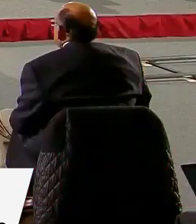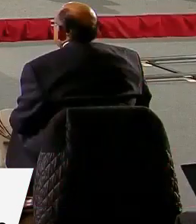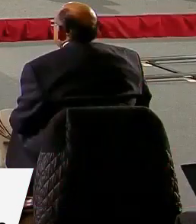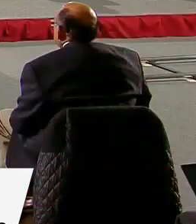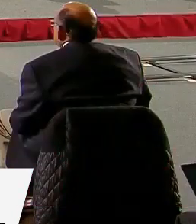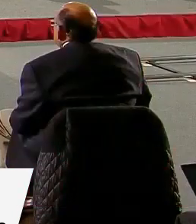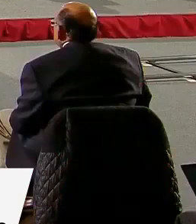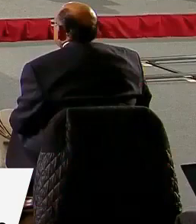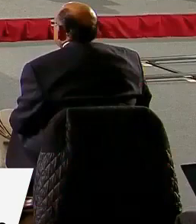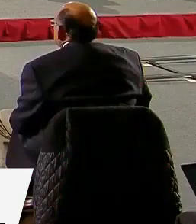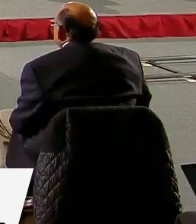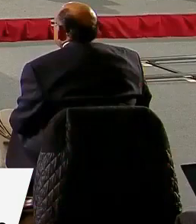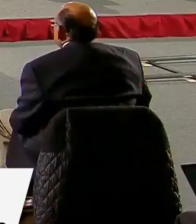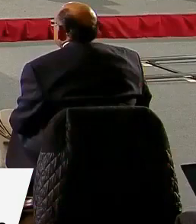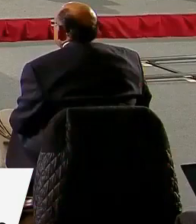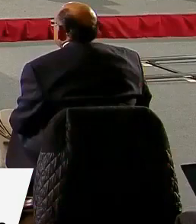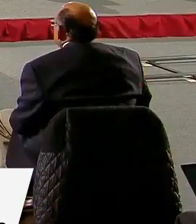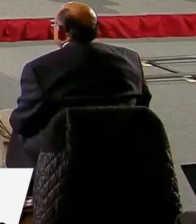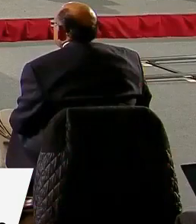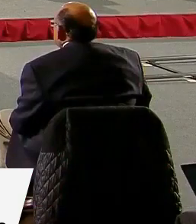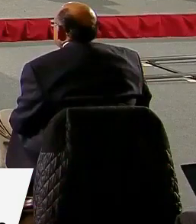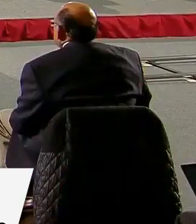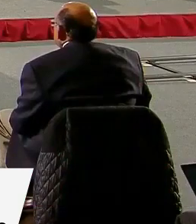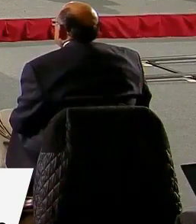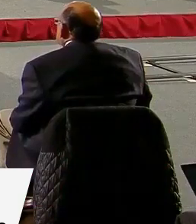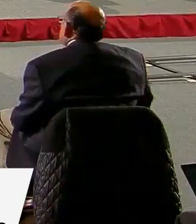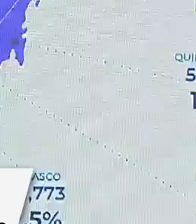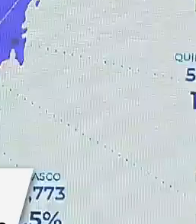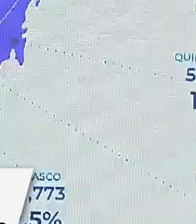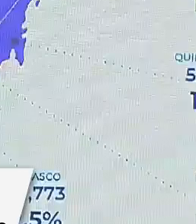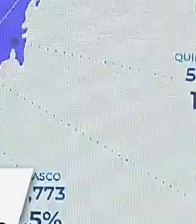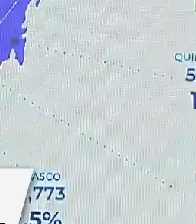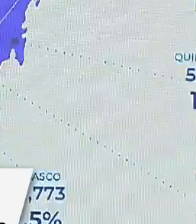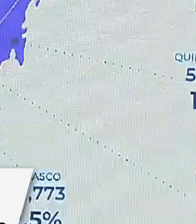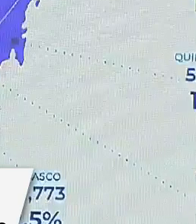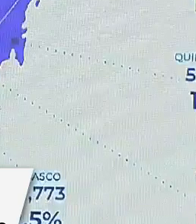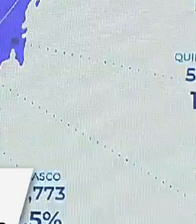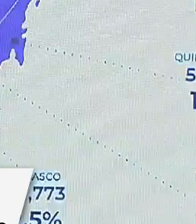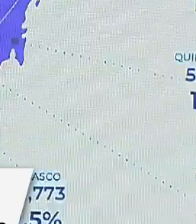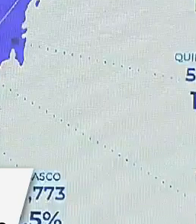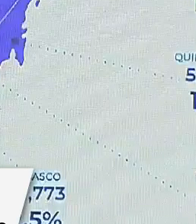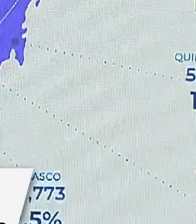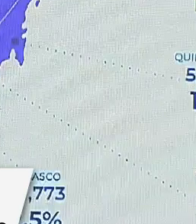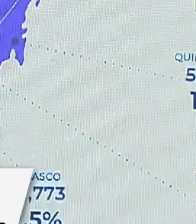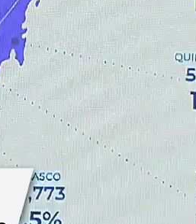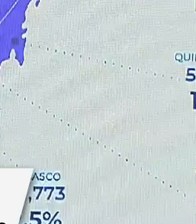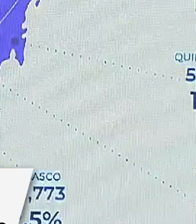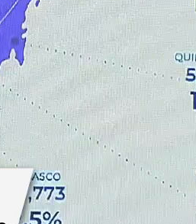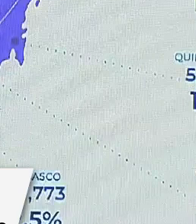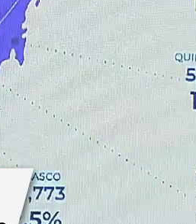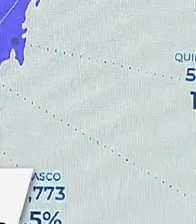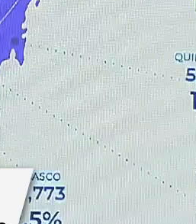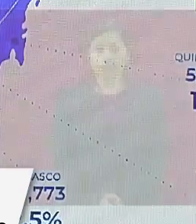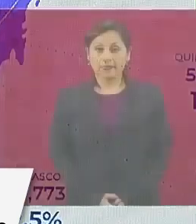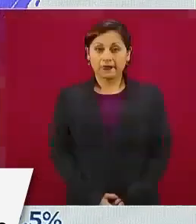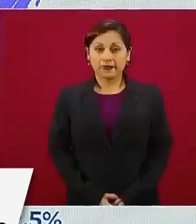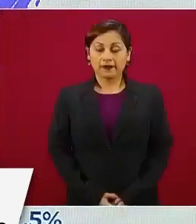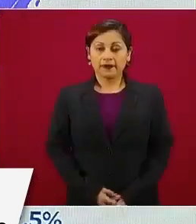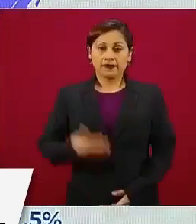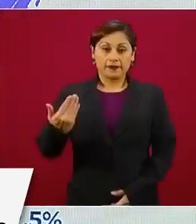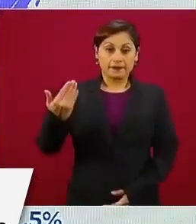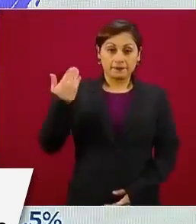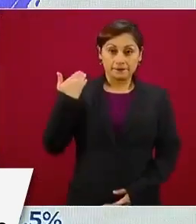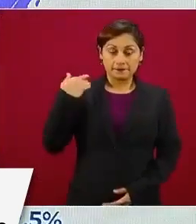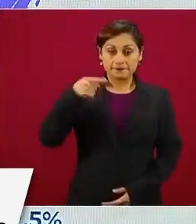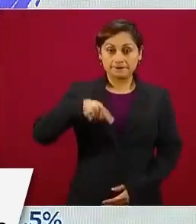Era hasta hace muy poco el segundo, porque el